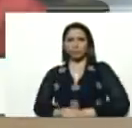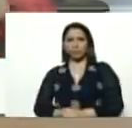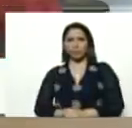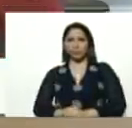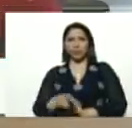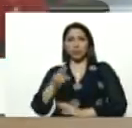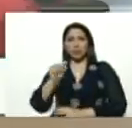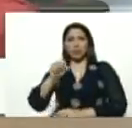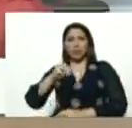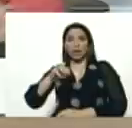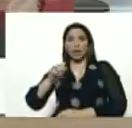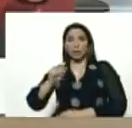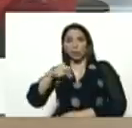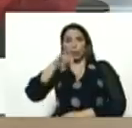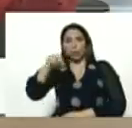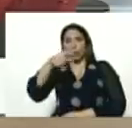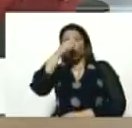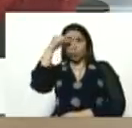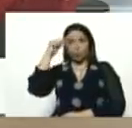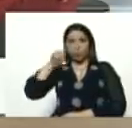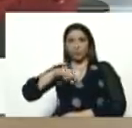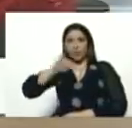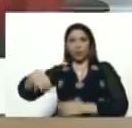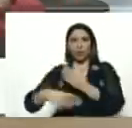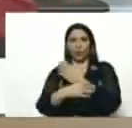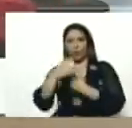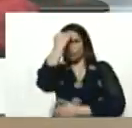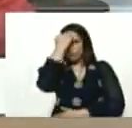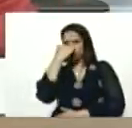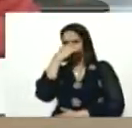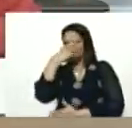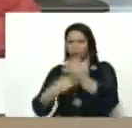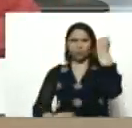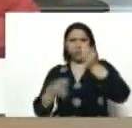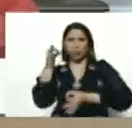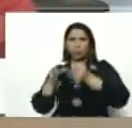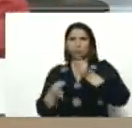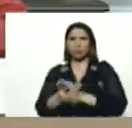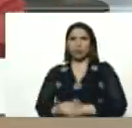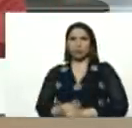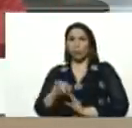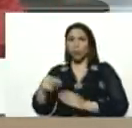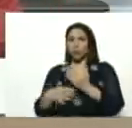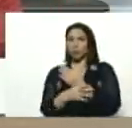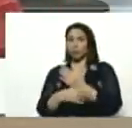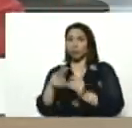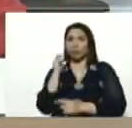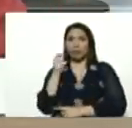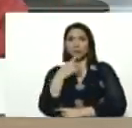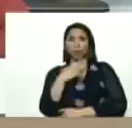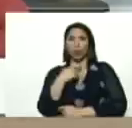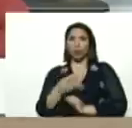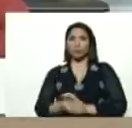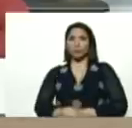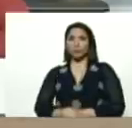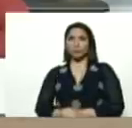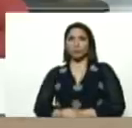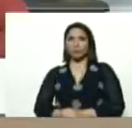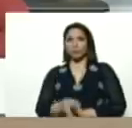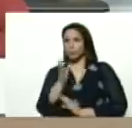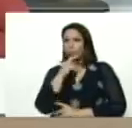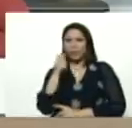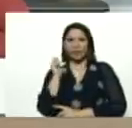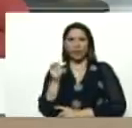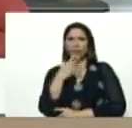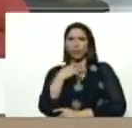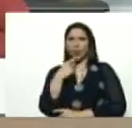Ramos Alú, a Julio Borges, y al criminal y prófugo de Guaidó, la tarjeta roja, no hay una tarjeta roja aquí,